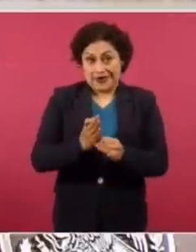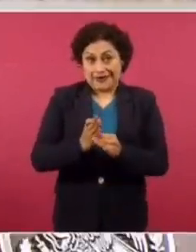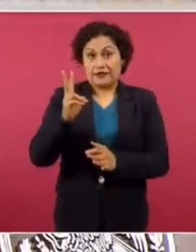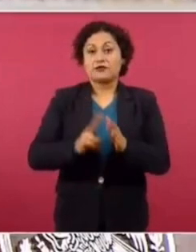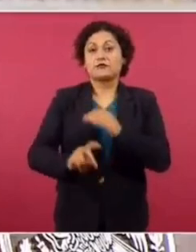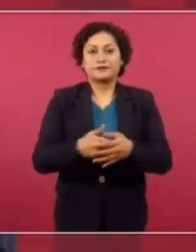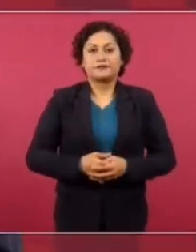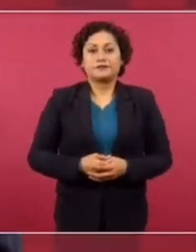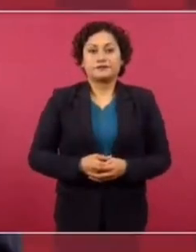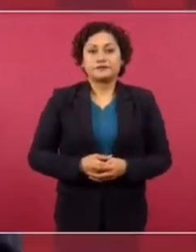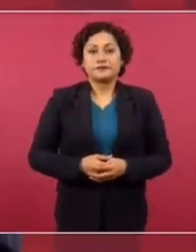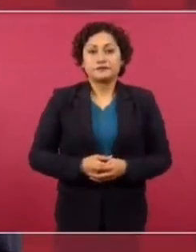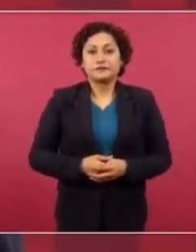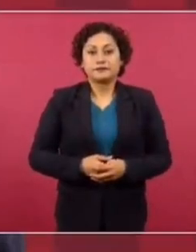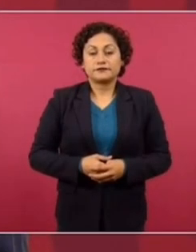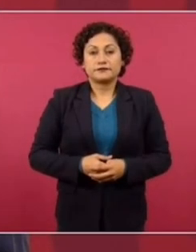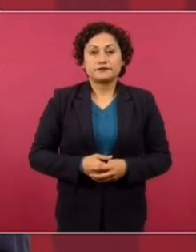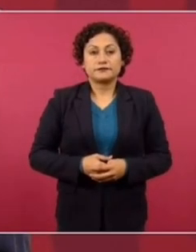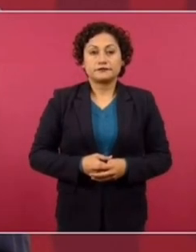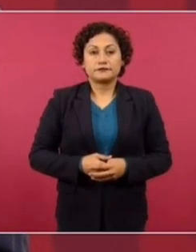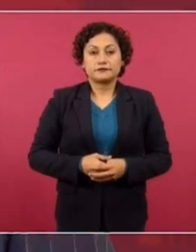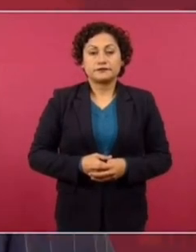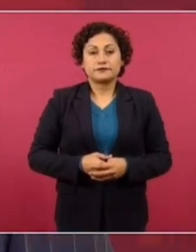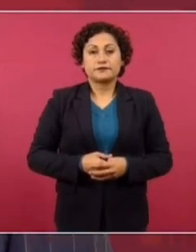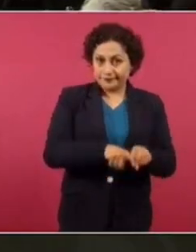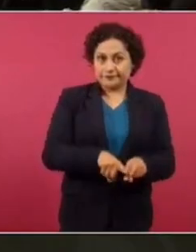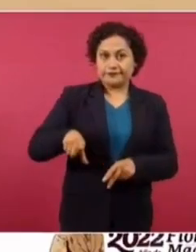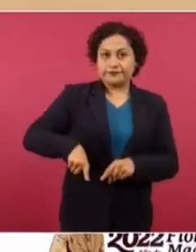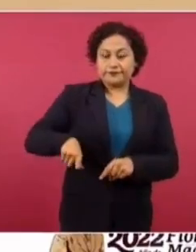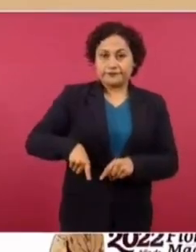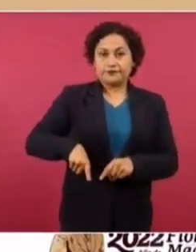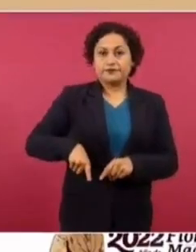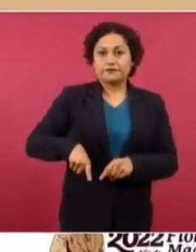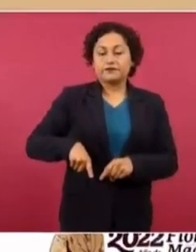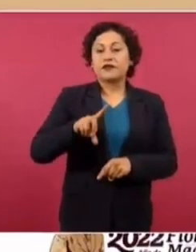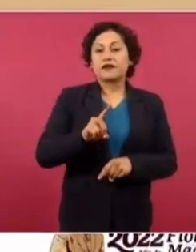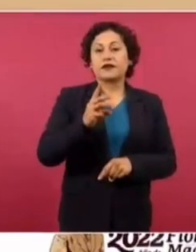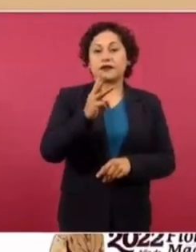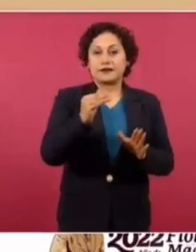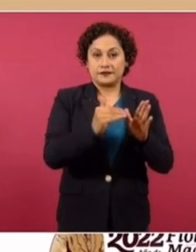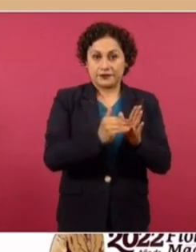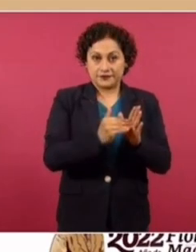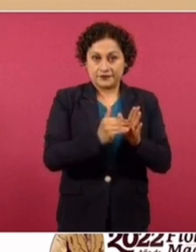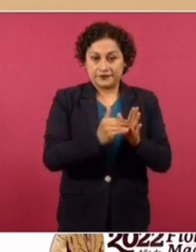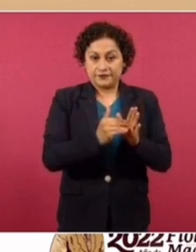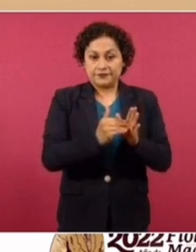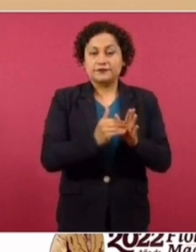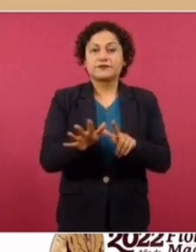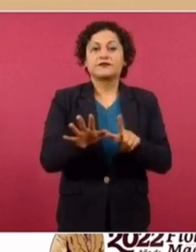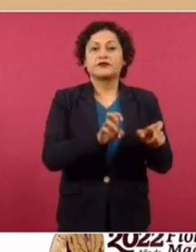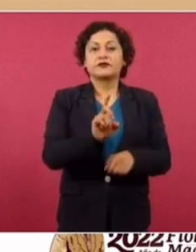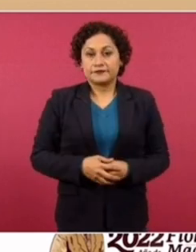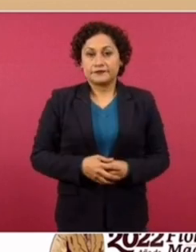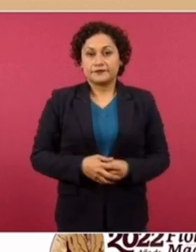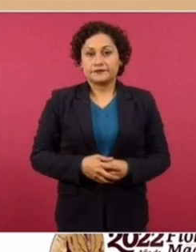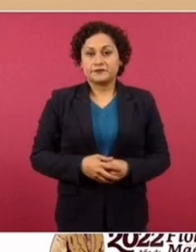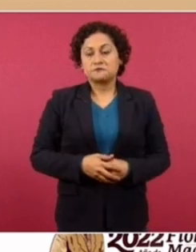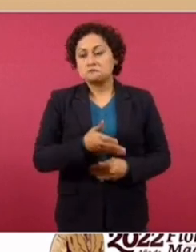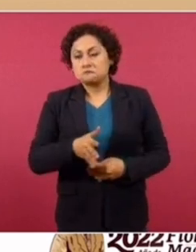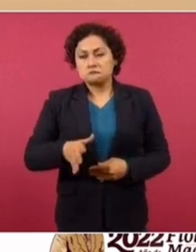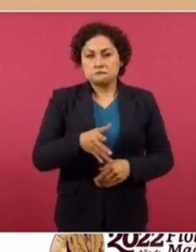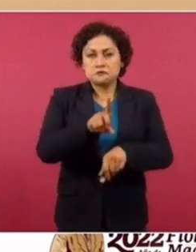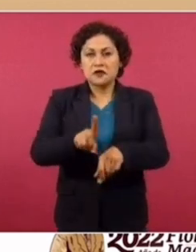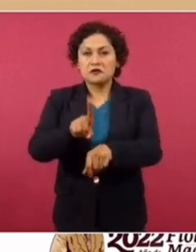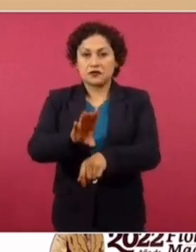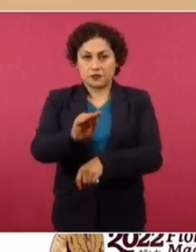es ya cuando empezamos con un descenso. 33 mil 737, promedio diario